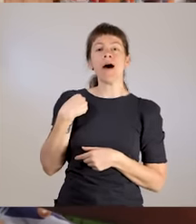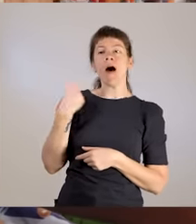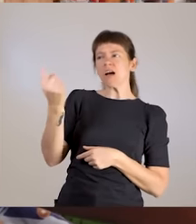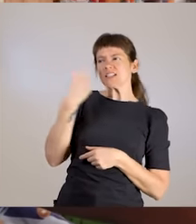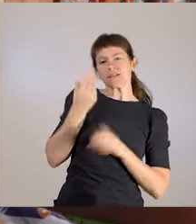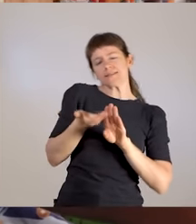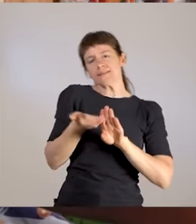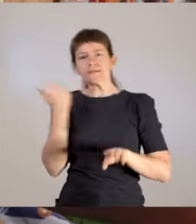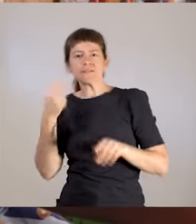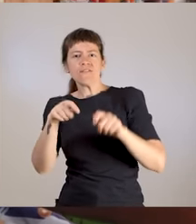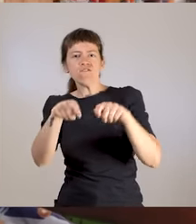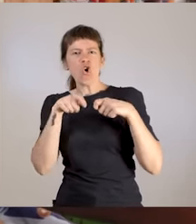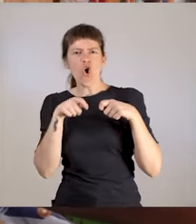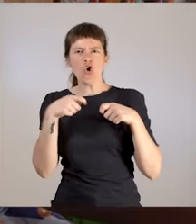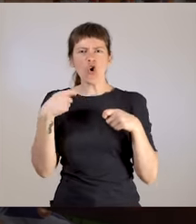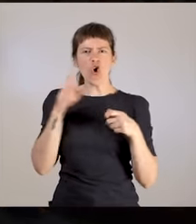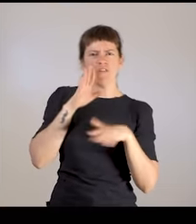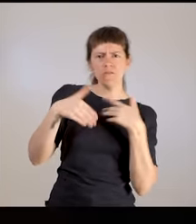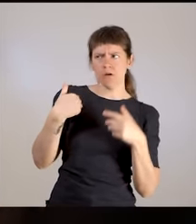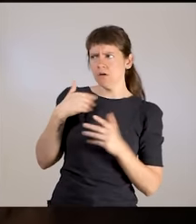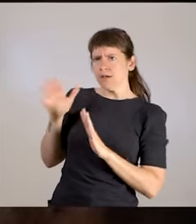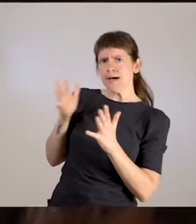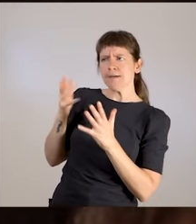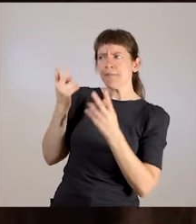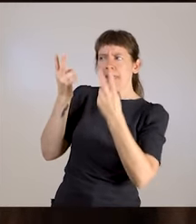eso, entonces sí interviene la violencia.